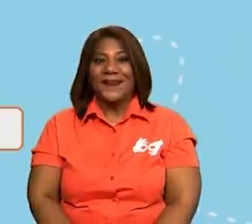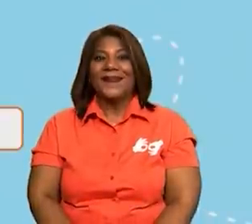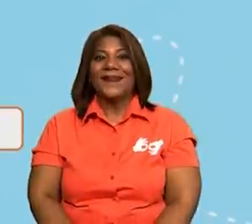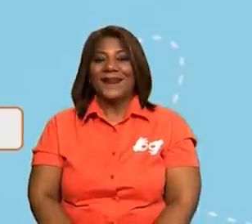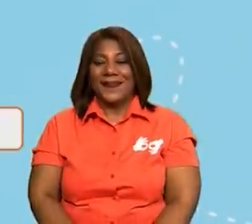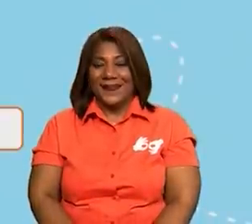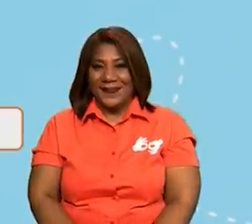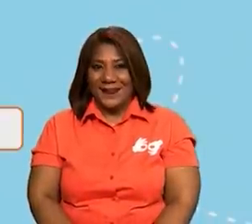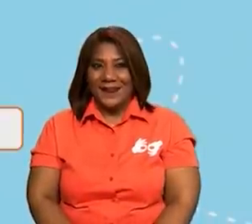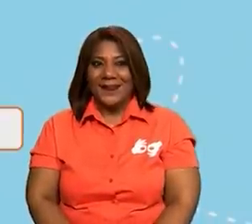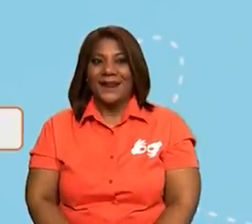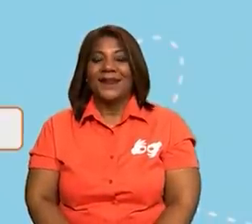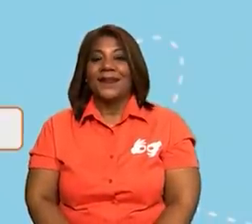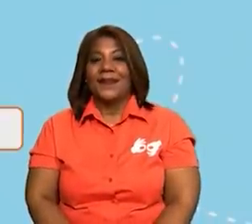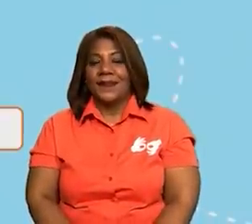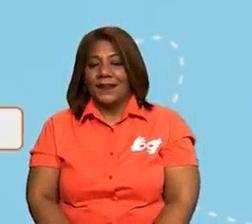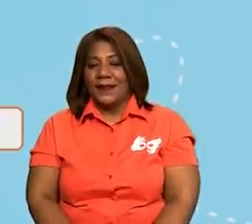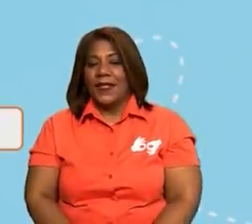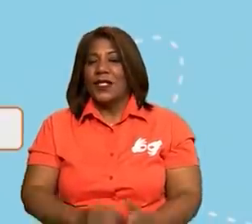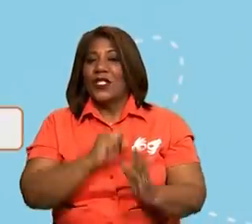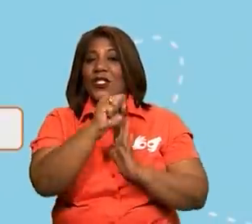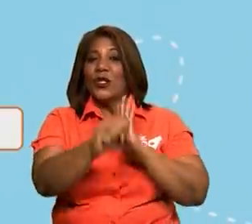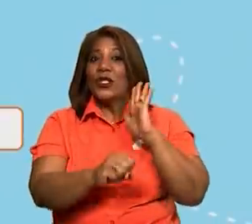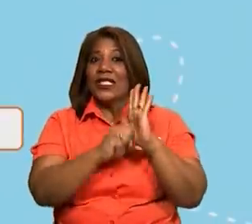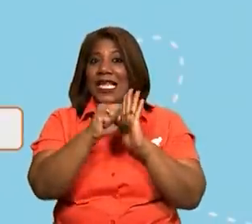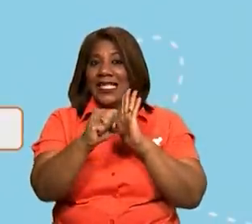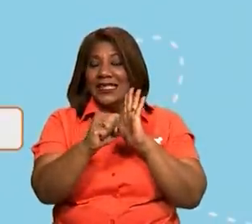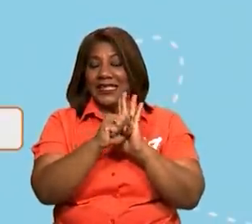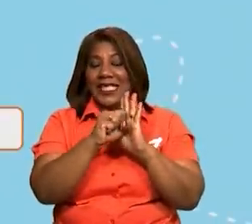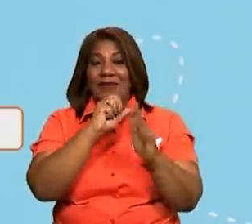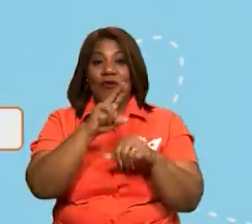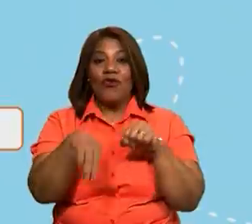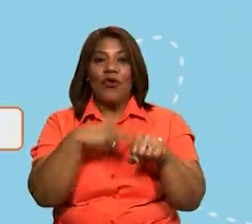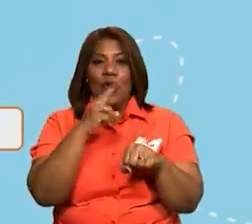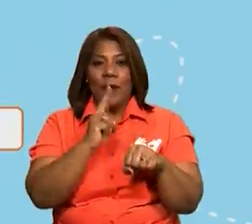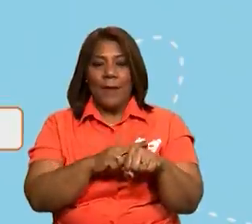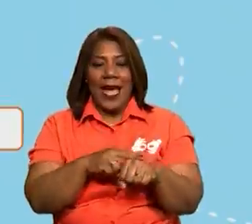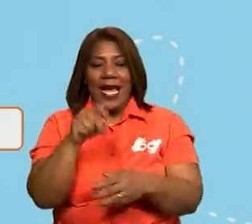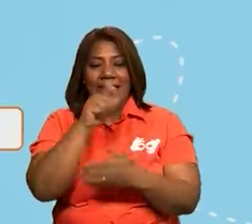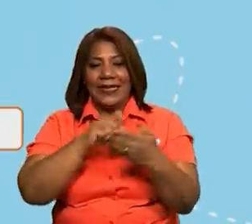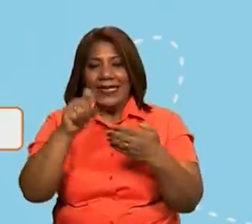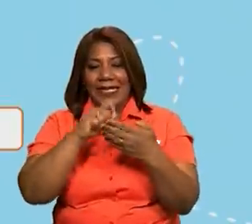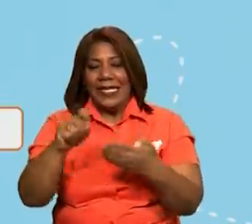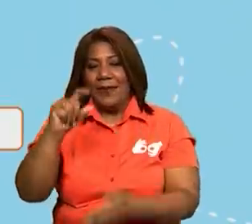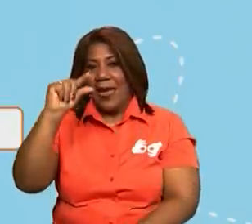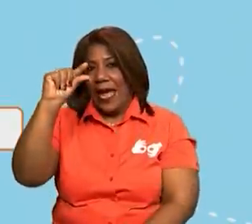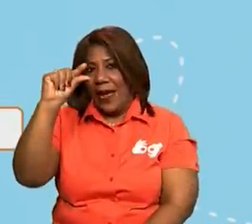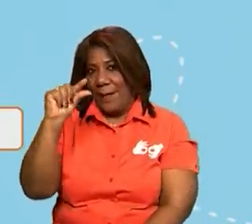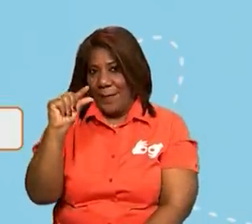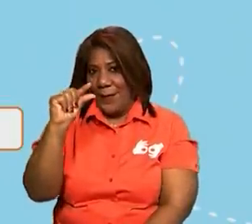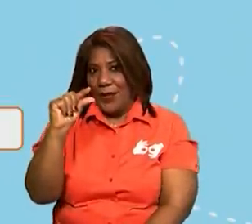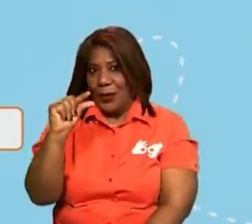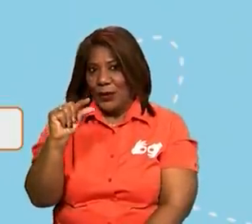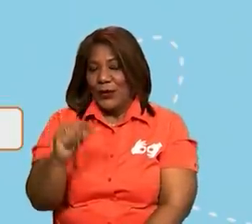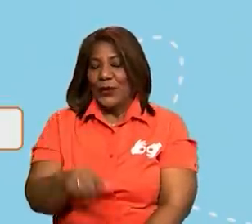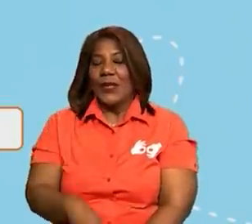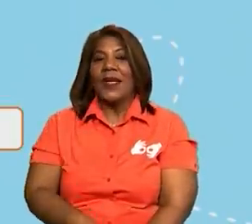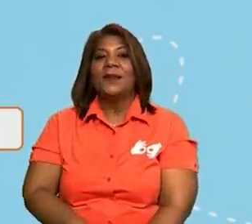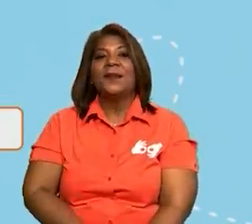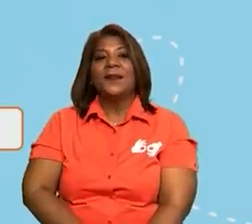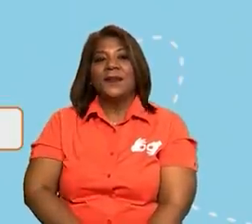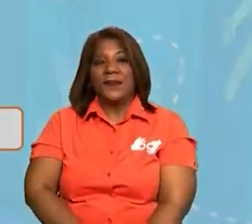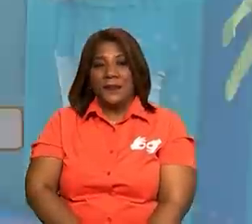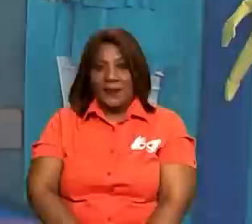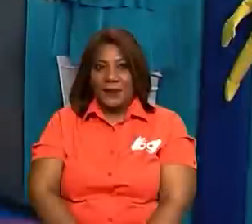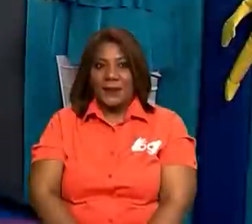Todo en minúscula, ¿por qué? Porque no es un nombre propio, sino es algo